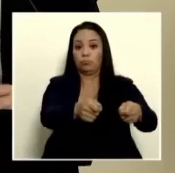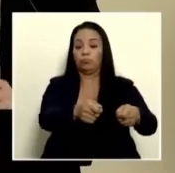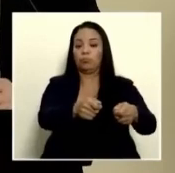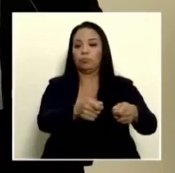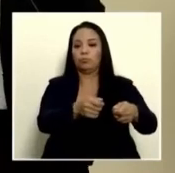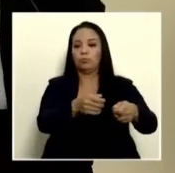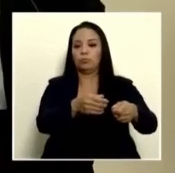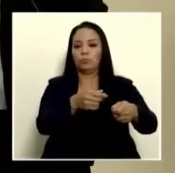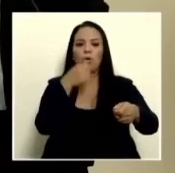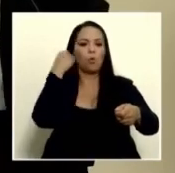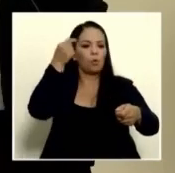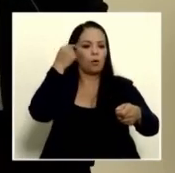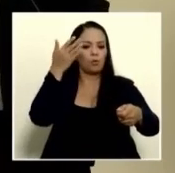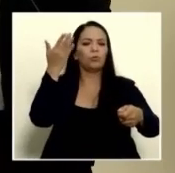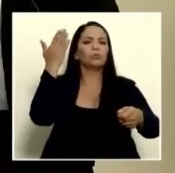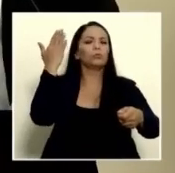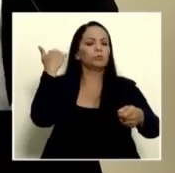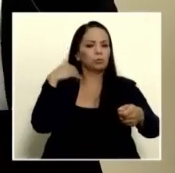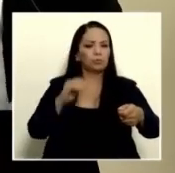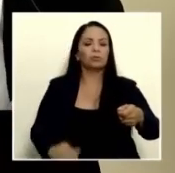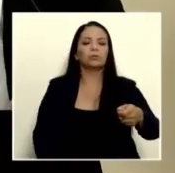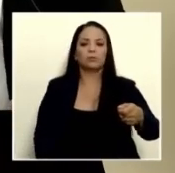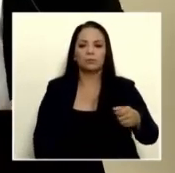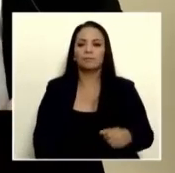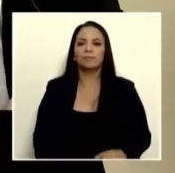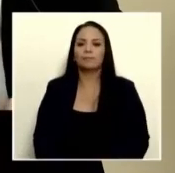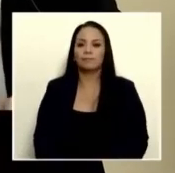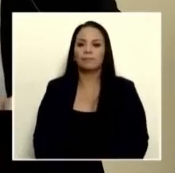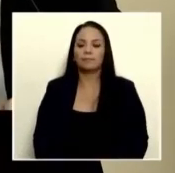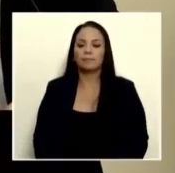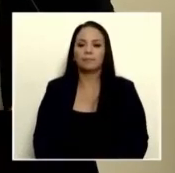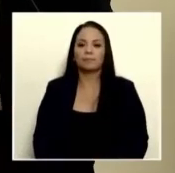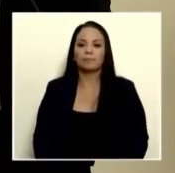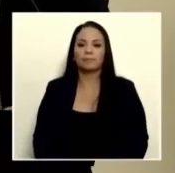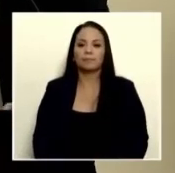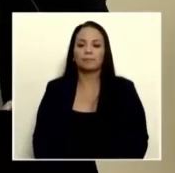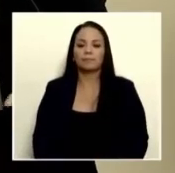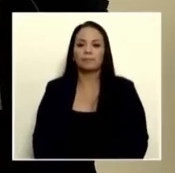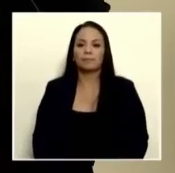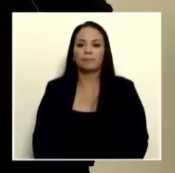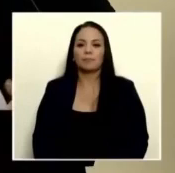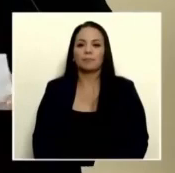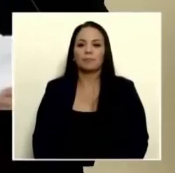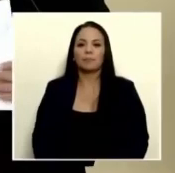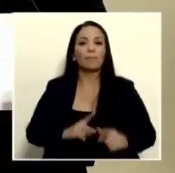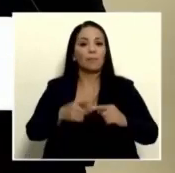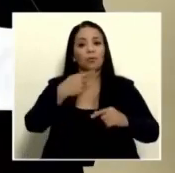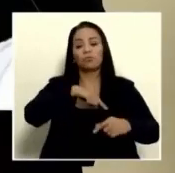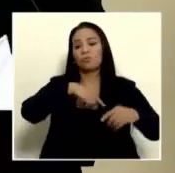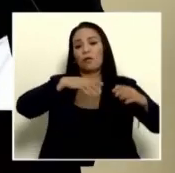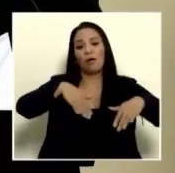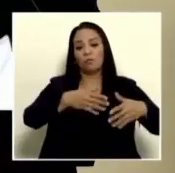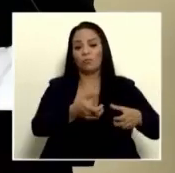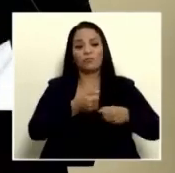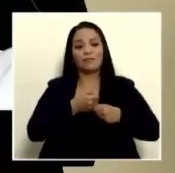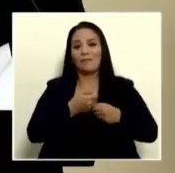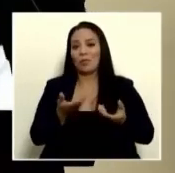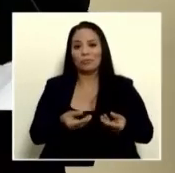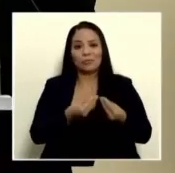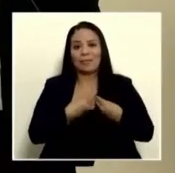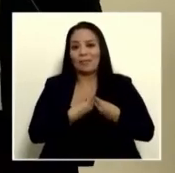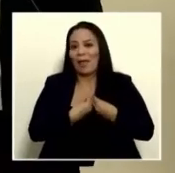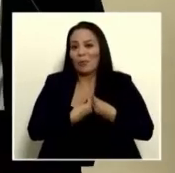hace ya bastante rato está pero sin embargo nosotros todavía no la hemos recibido imagínese